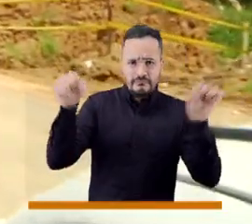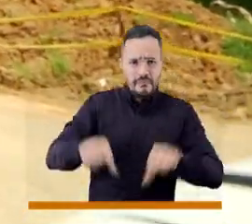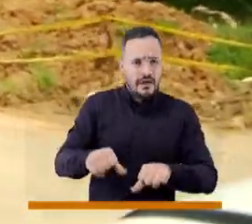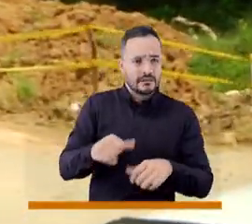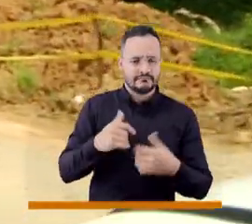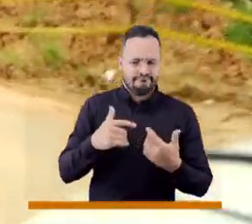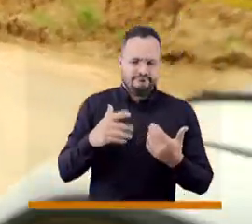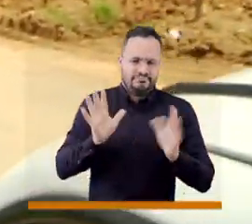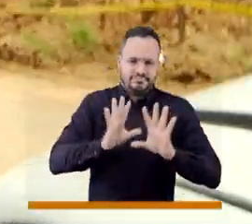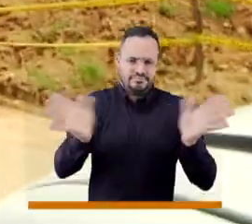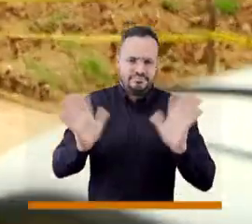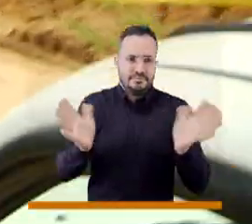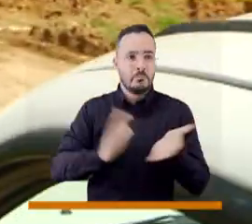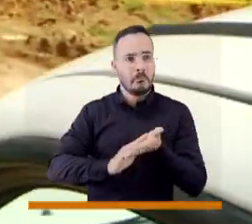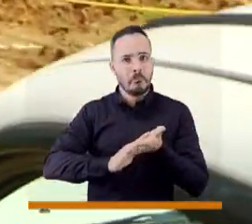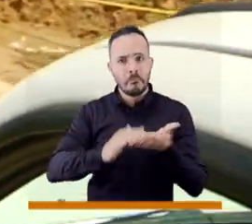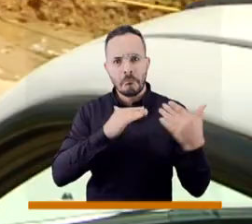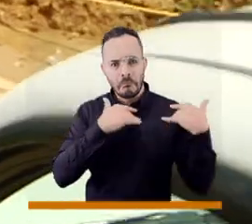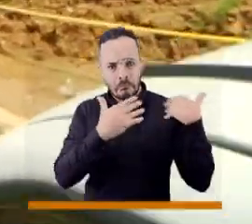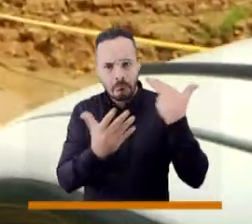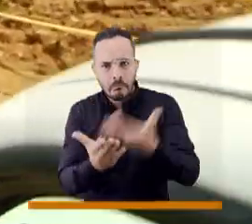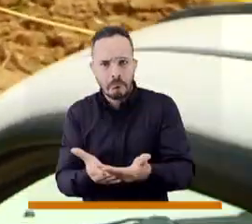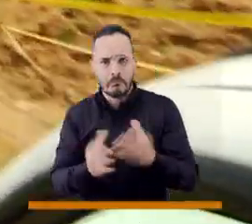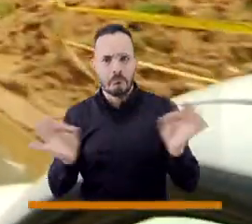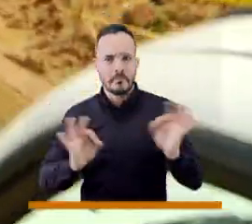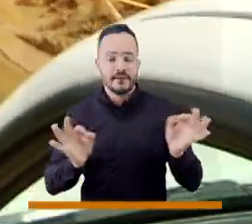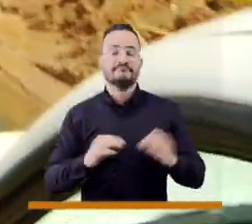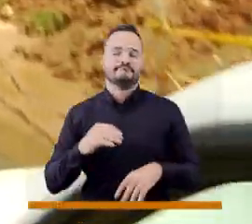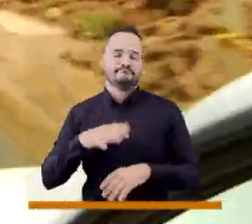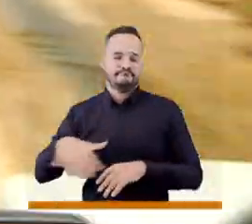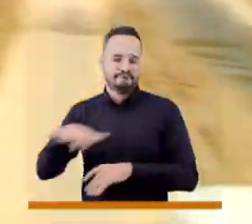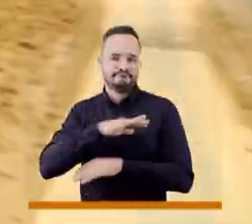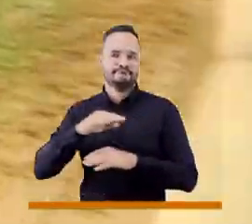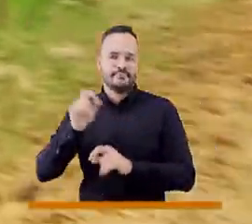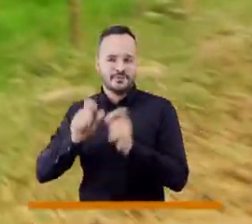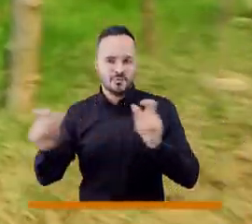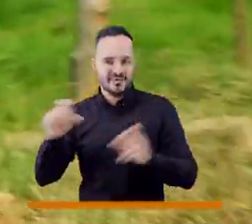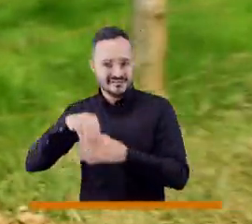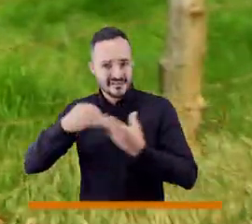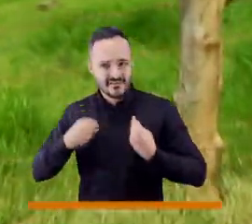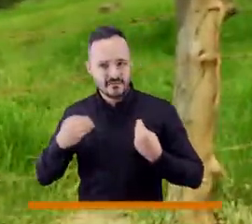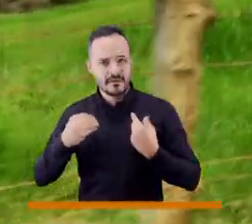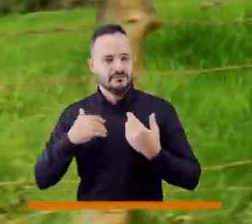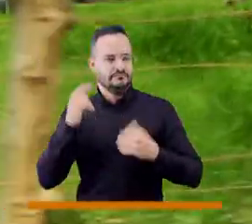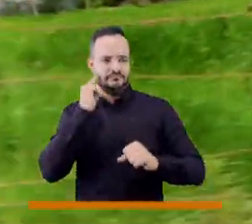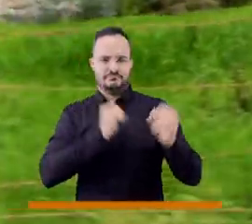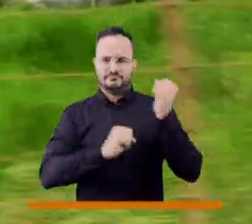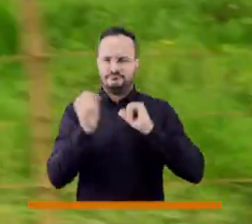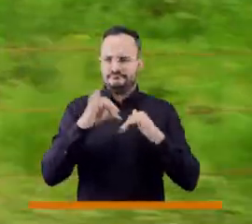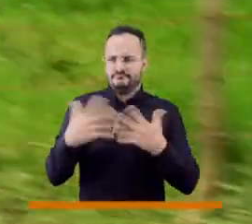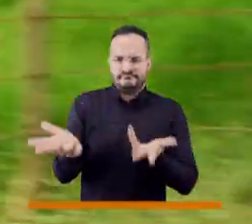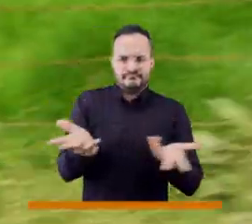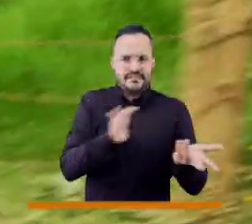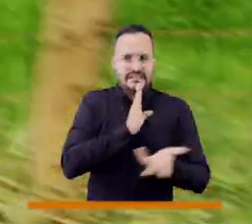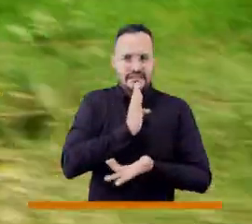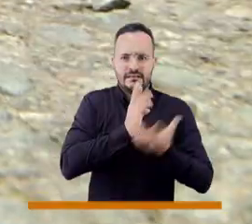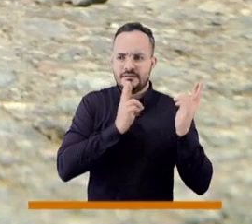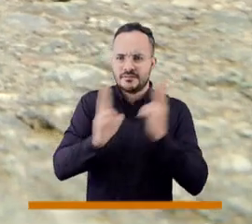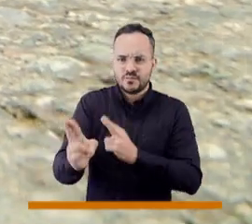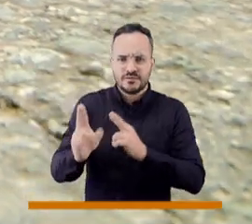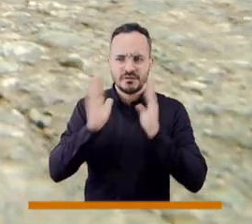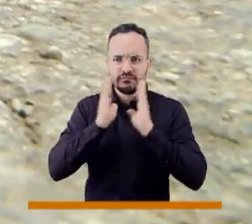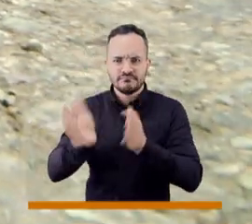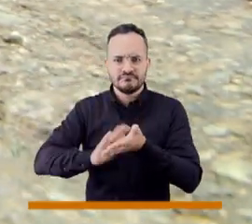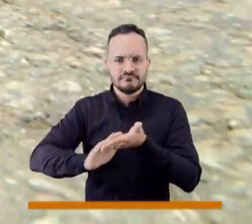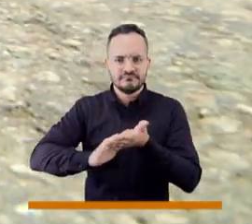debido a eso la comunidad comenzó a preocuparse y a mirar qué opciones había, quién